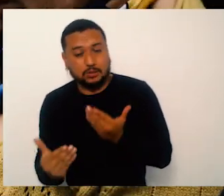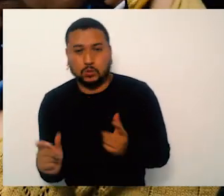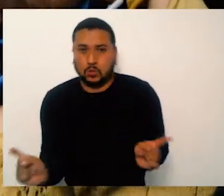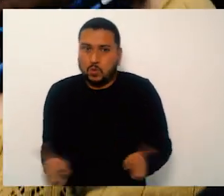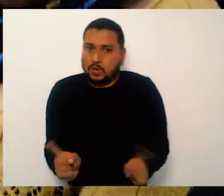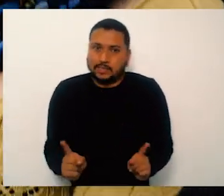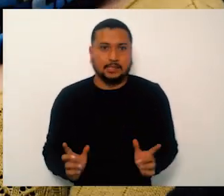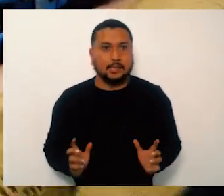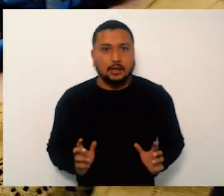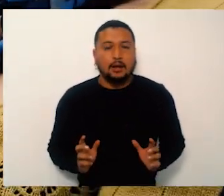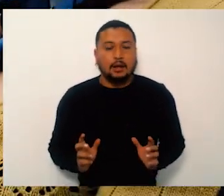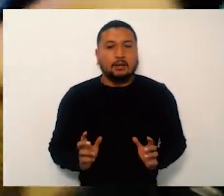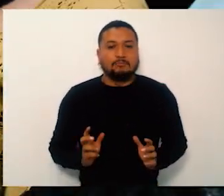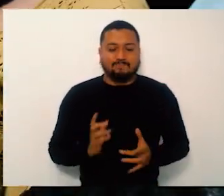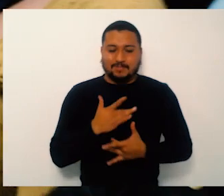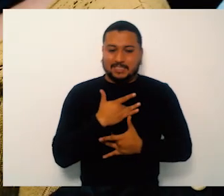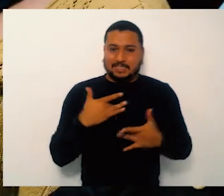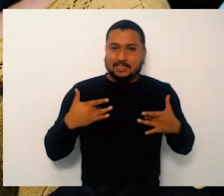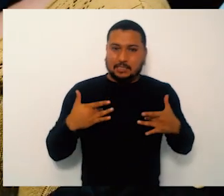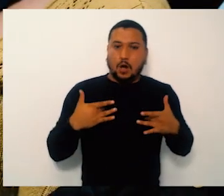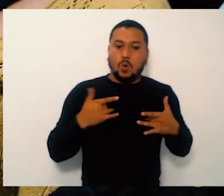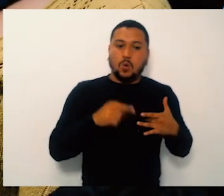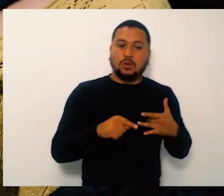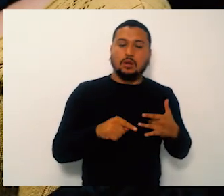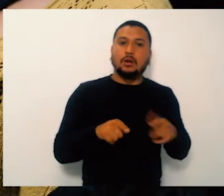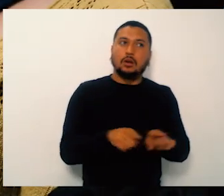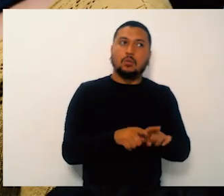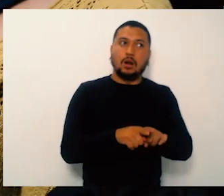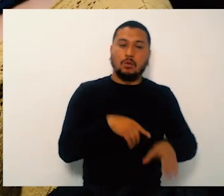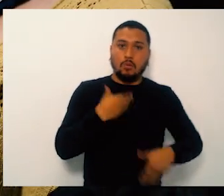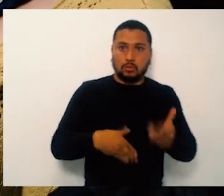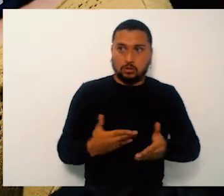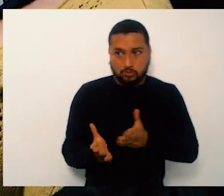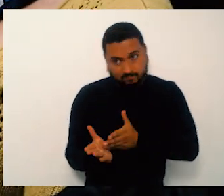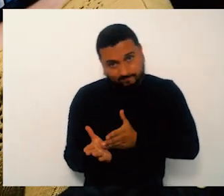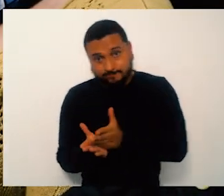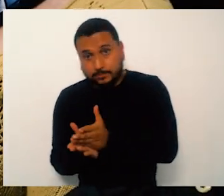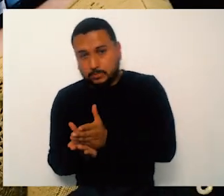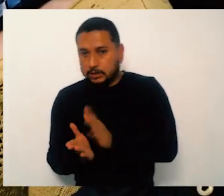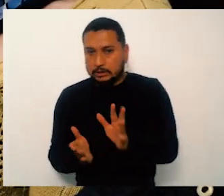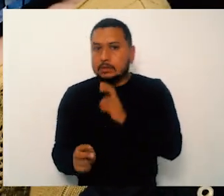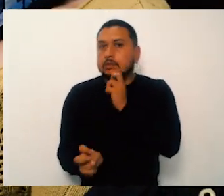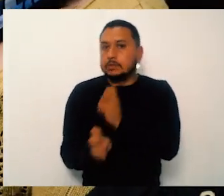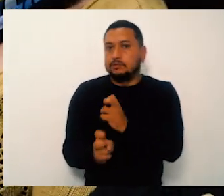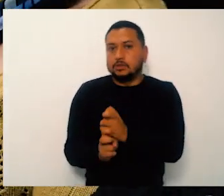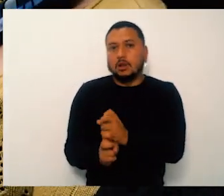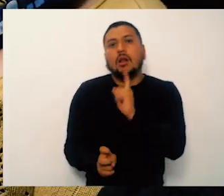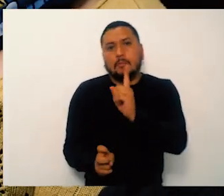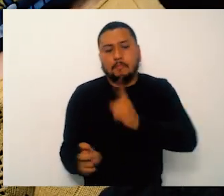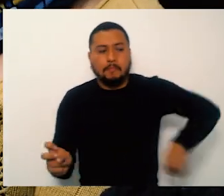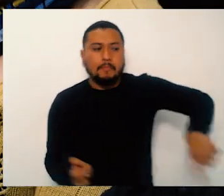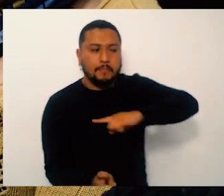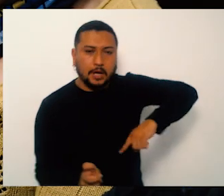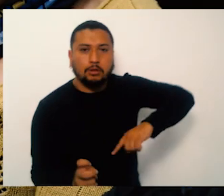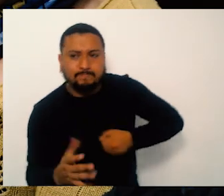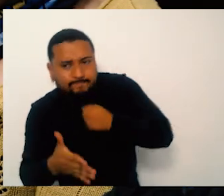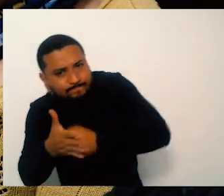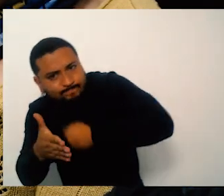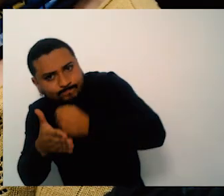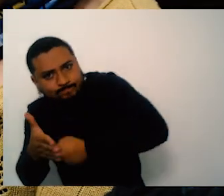¿Sí se han dado cuenta? Que el presidente pensó que iba a ser más con sacar a la otra Carolina